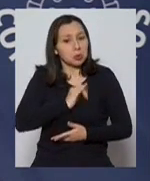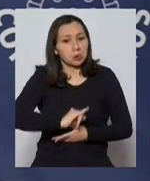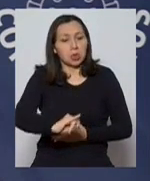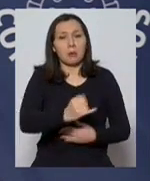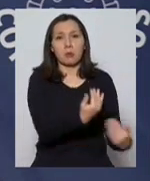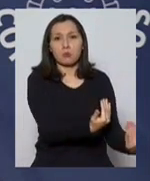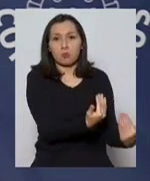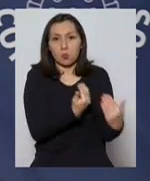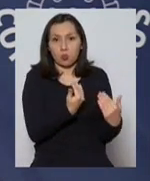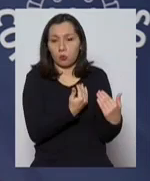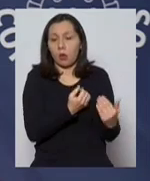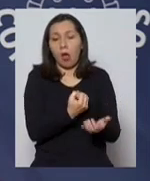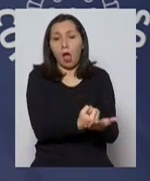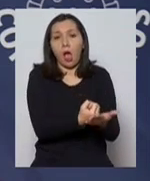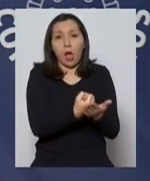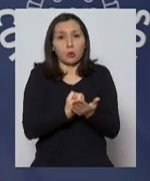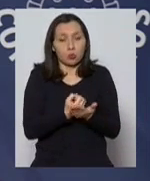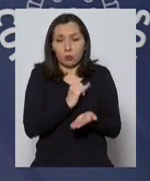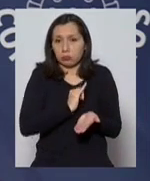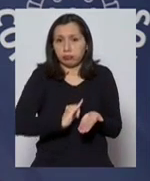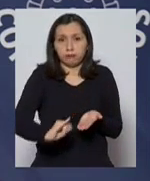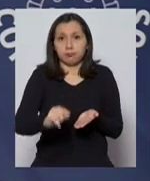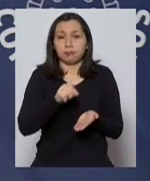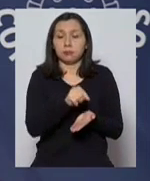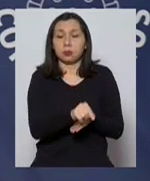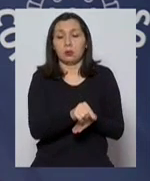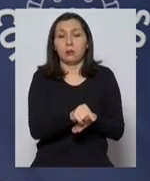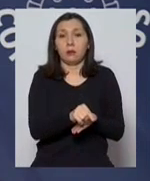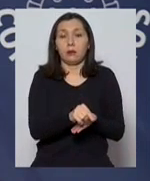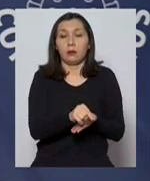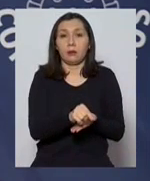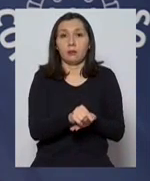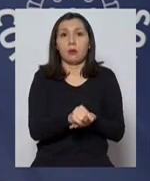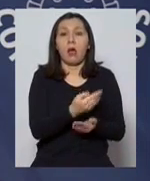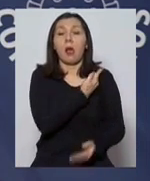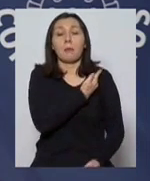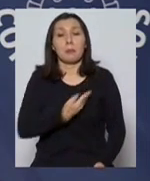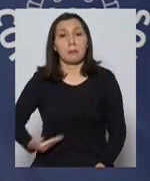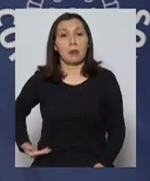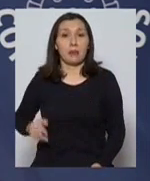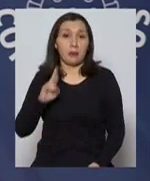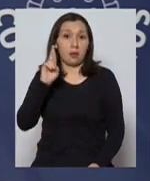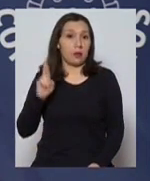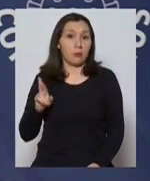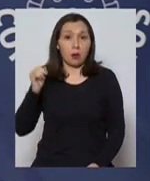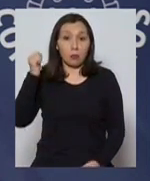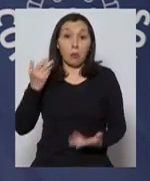continuamente con el soporte, la ayuda del Presidente de la República, y es por eso que estoy aquí parado.